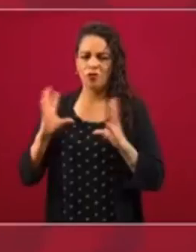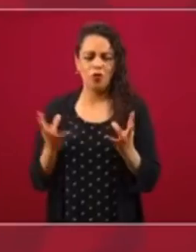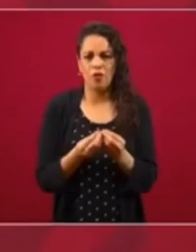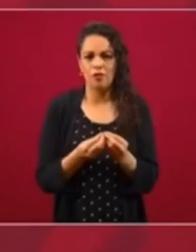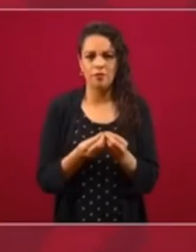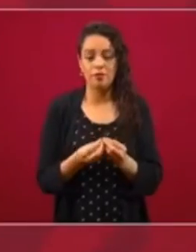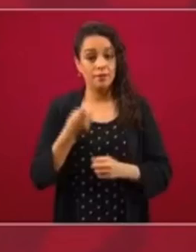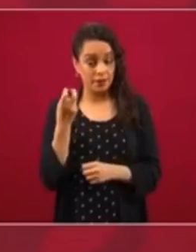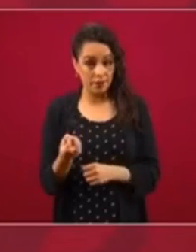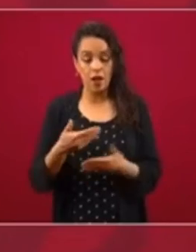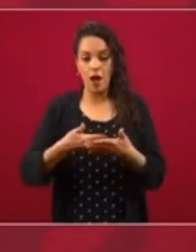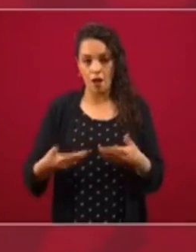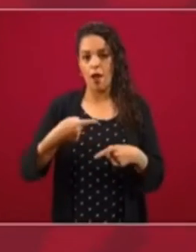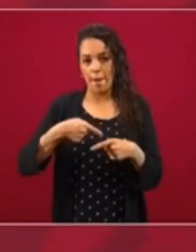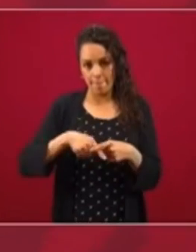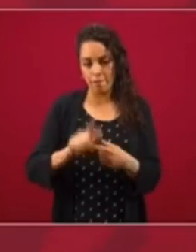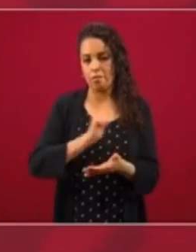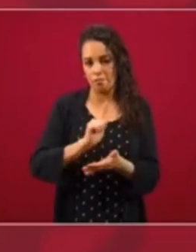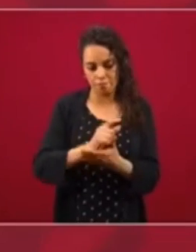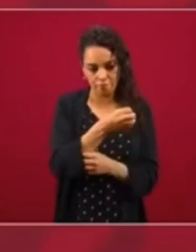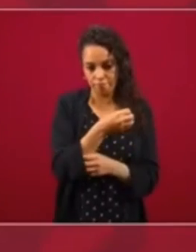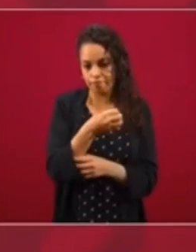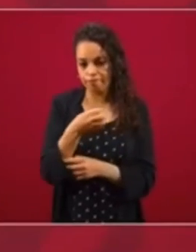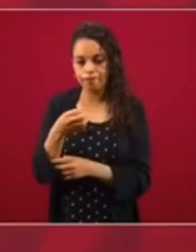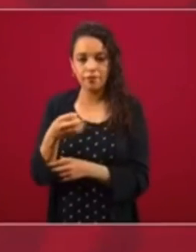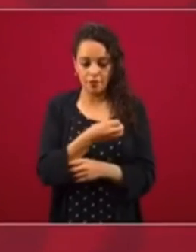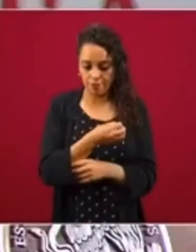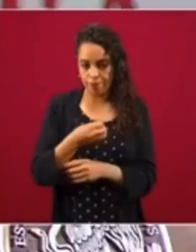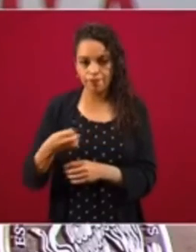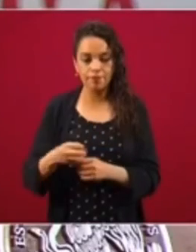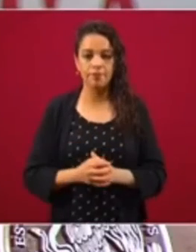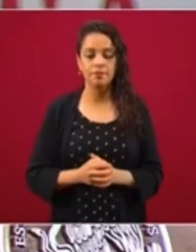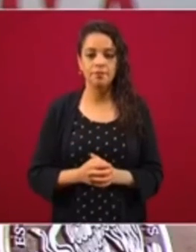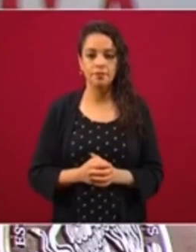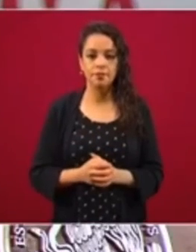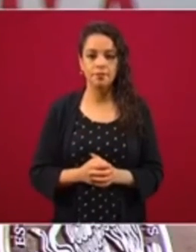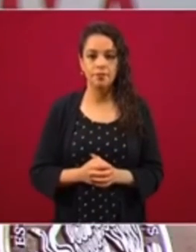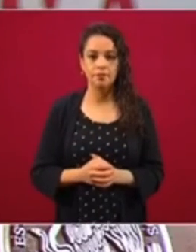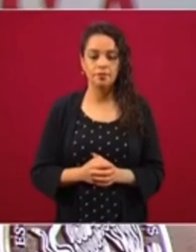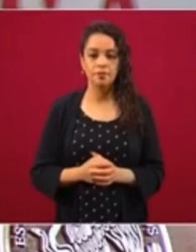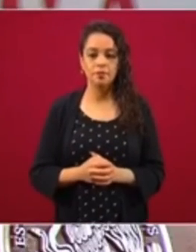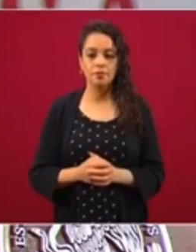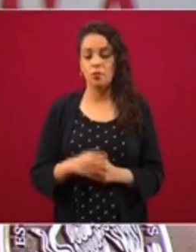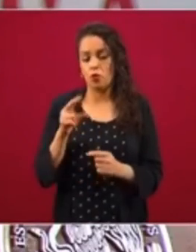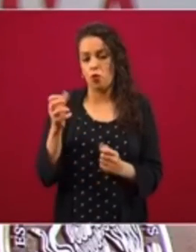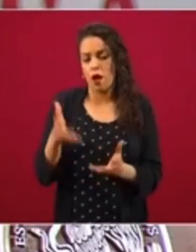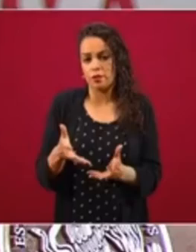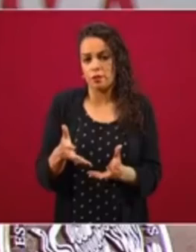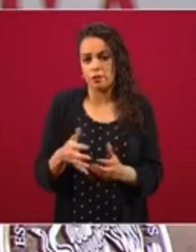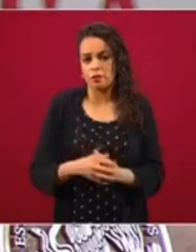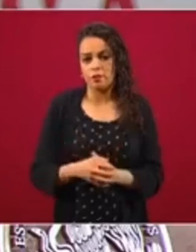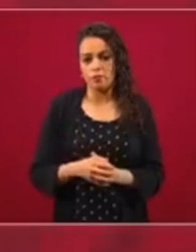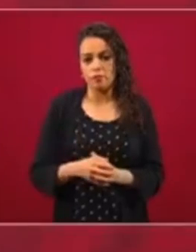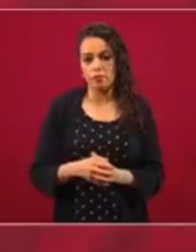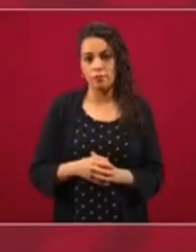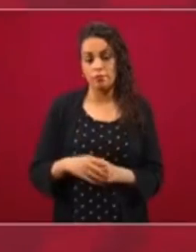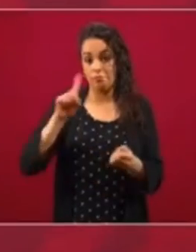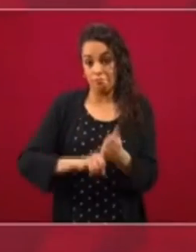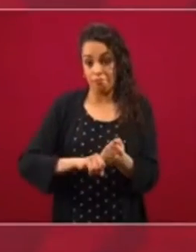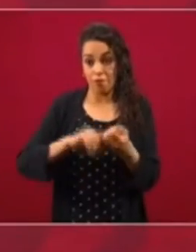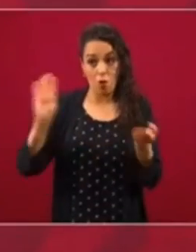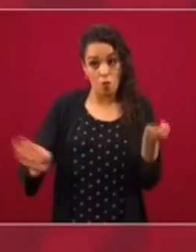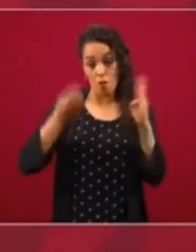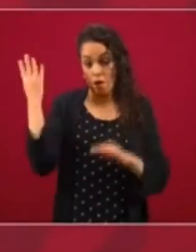Entonces, se está ordenando. Y aunque sea toda la prensa mundial,